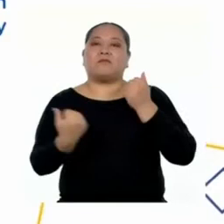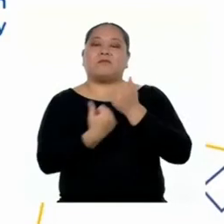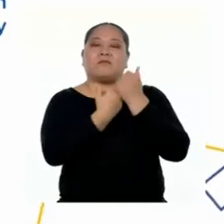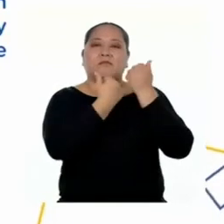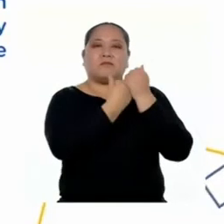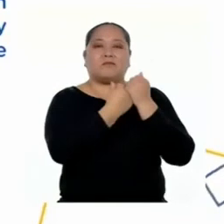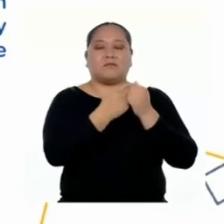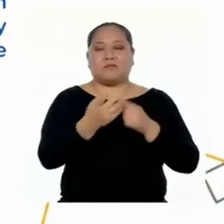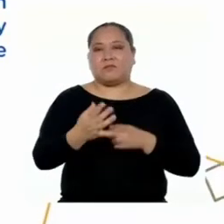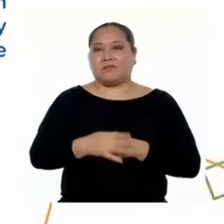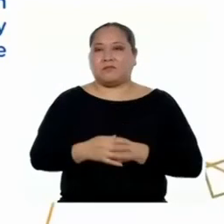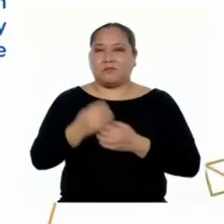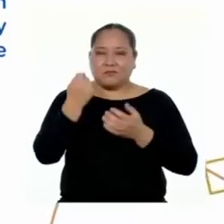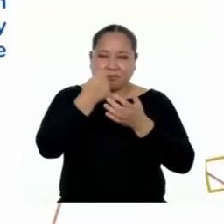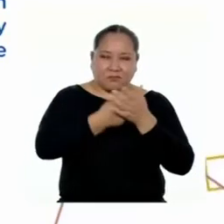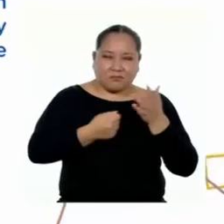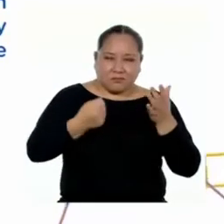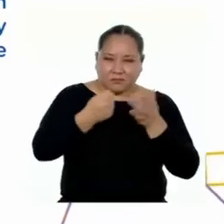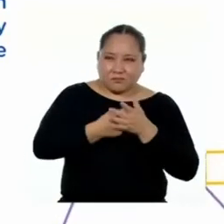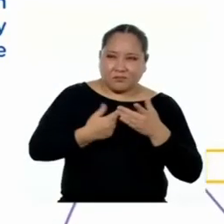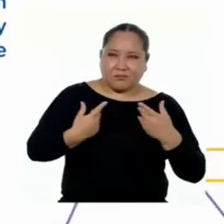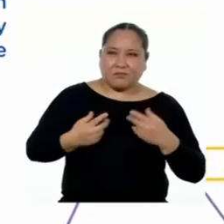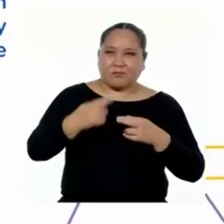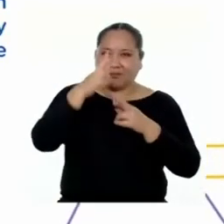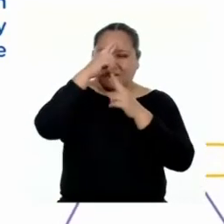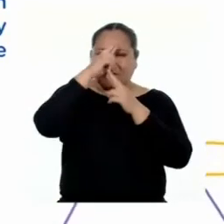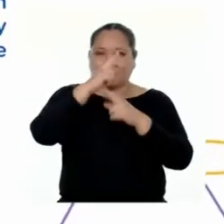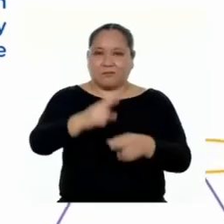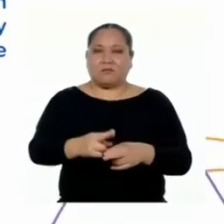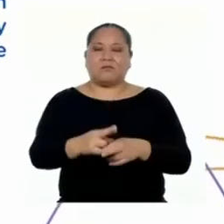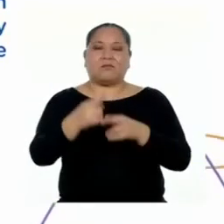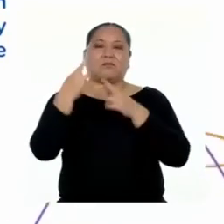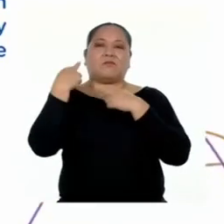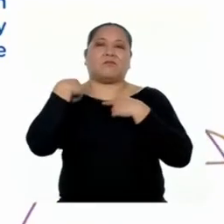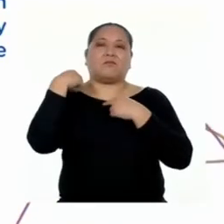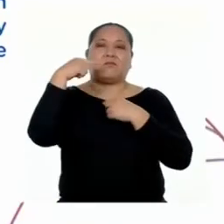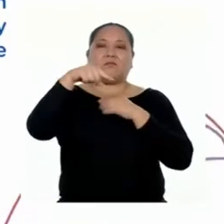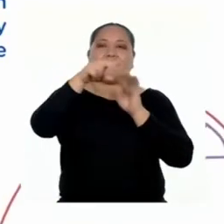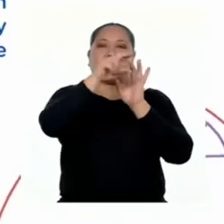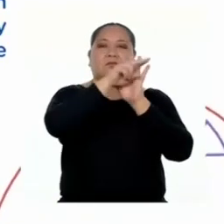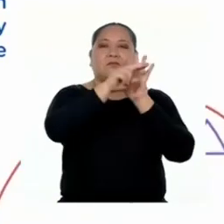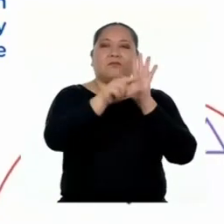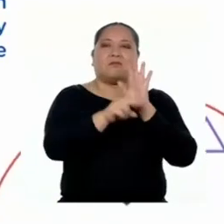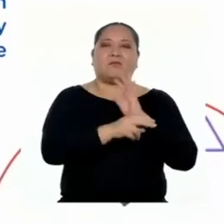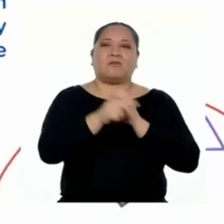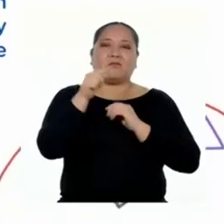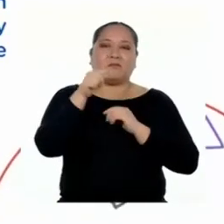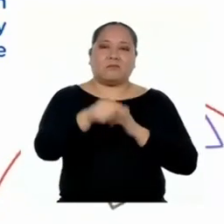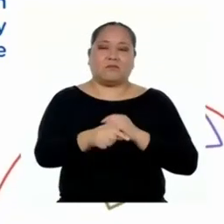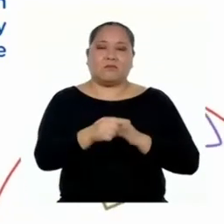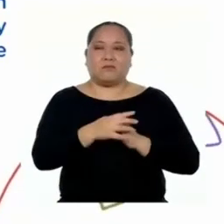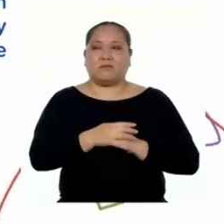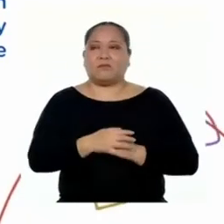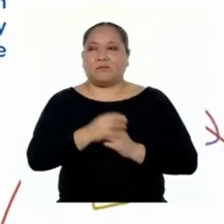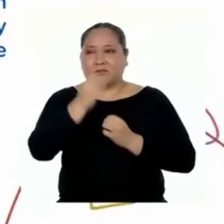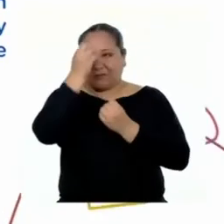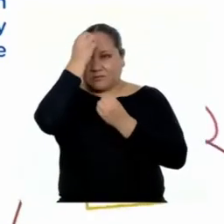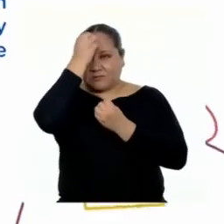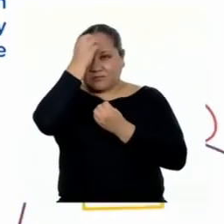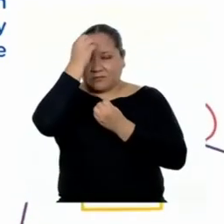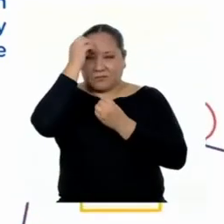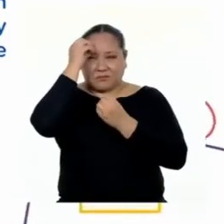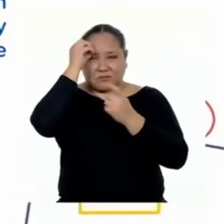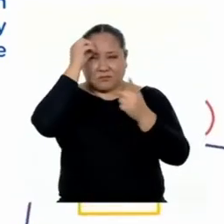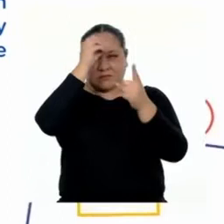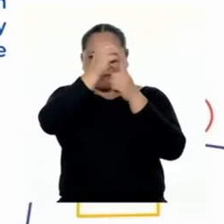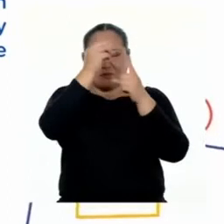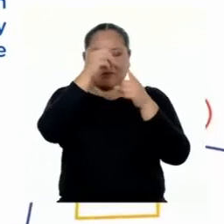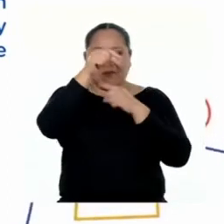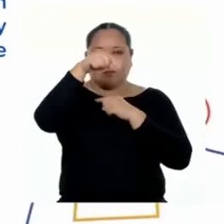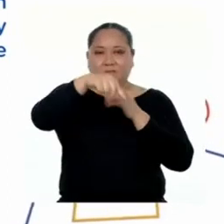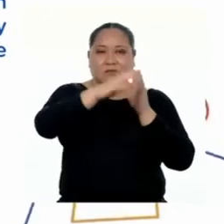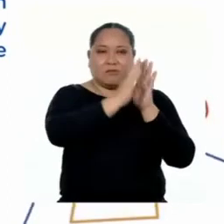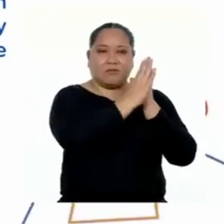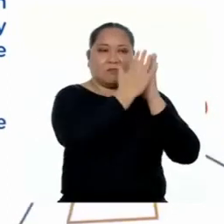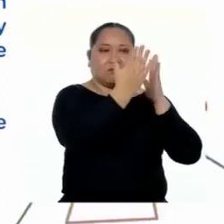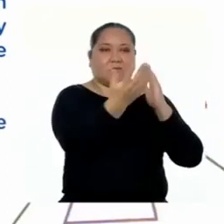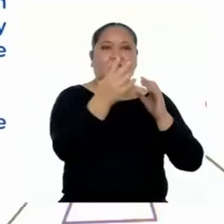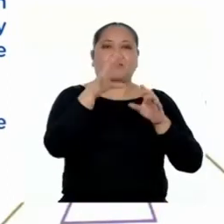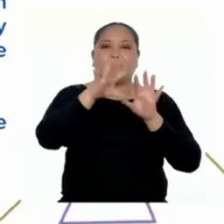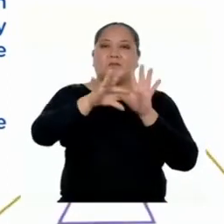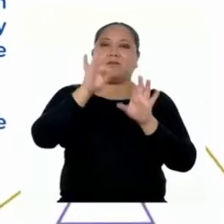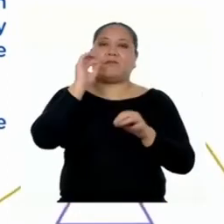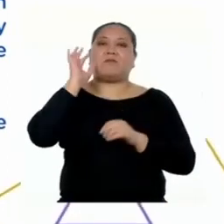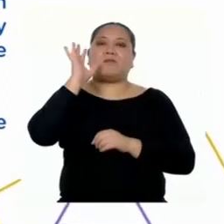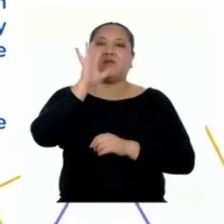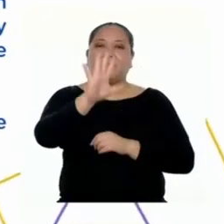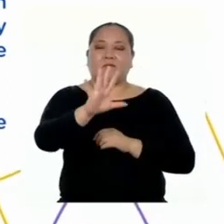esfuerzos para comprender la importancia de cumplir responsablemente las normas. Para tal fin, en esta cartilla encontrarán cinco